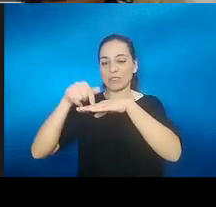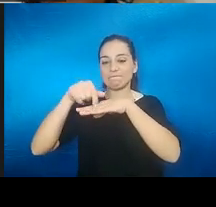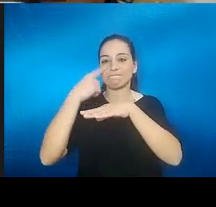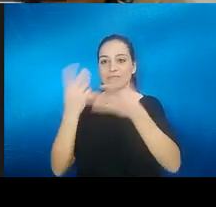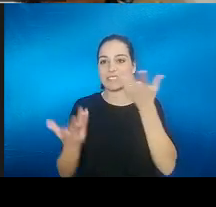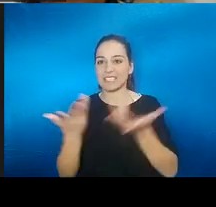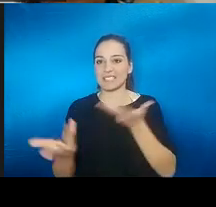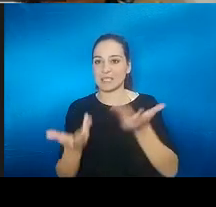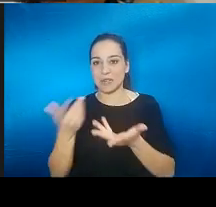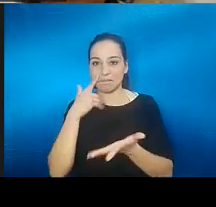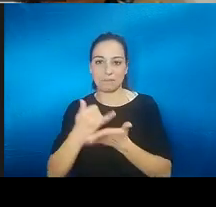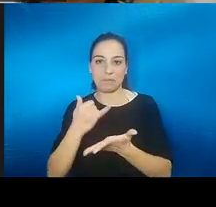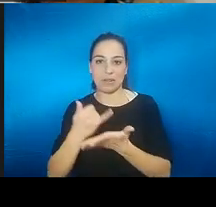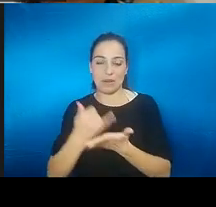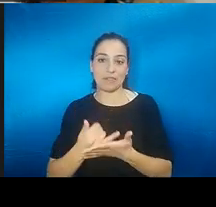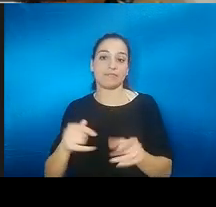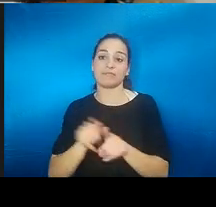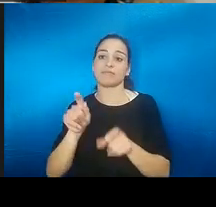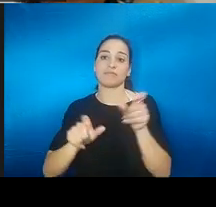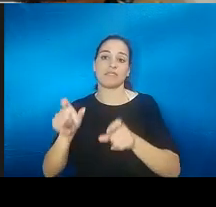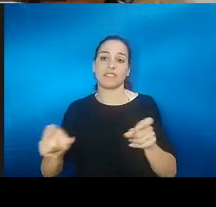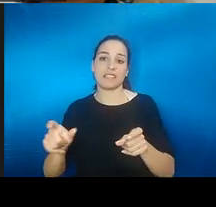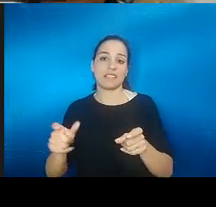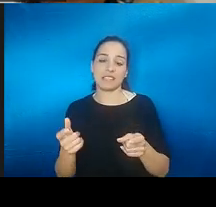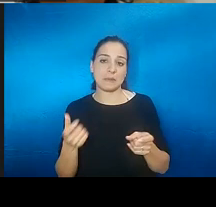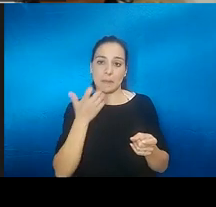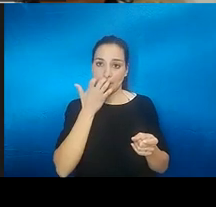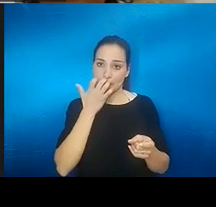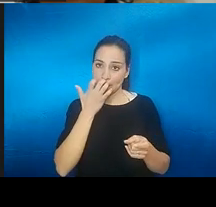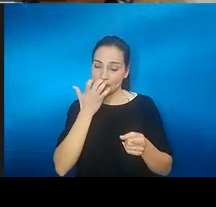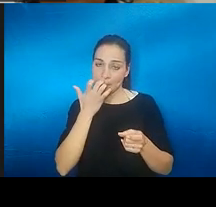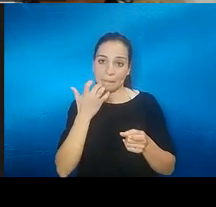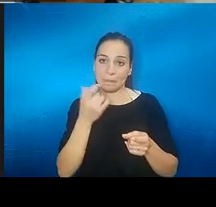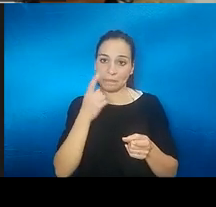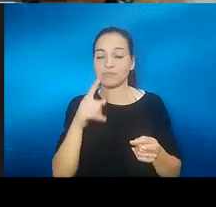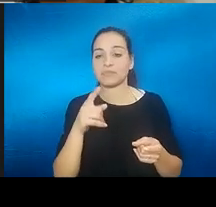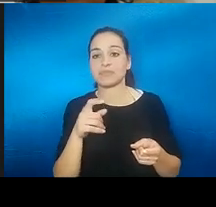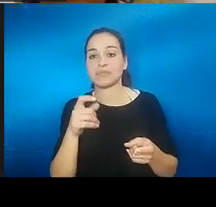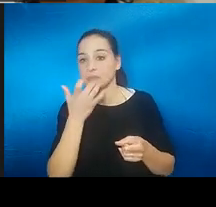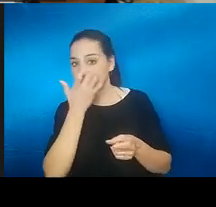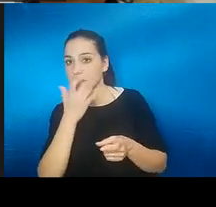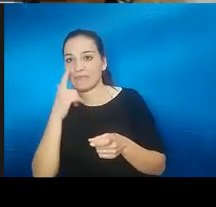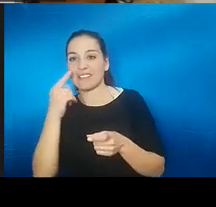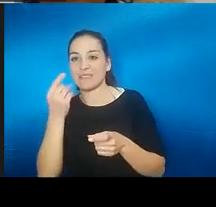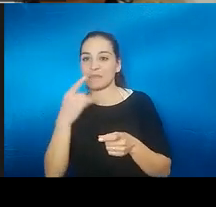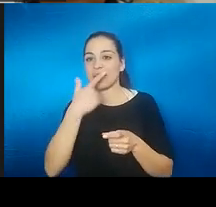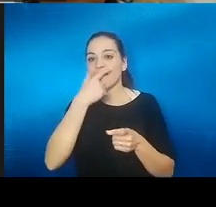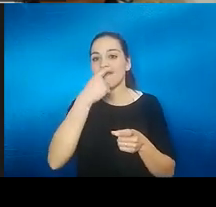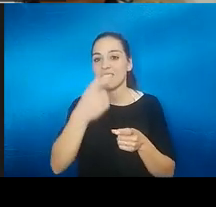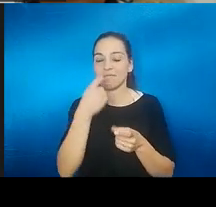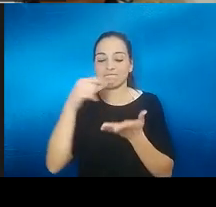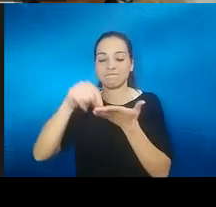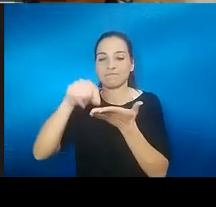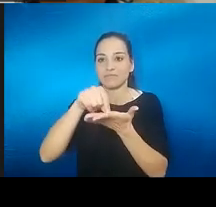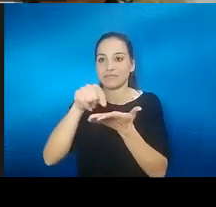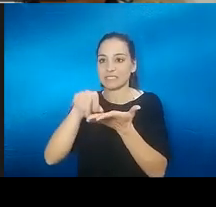que con que con la resonancia magnética de difusión pues se se ilumina la parte cerebral que la recoge pero